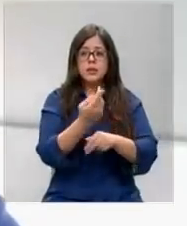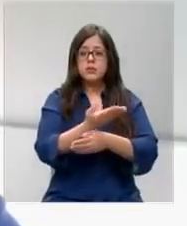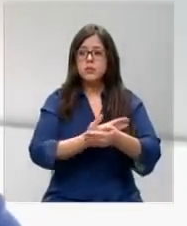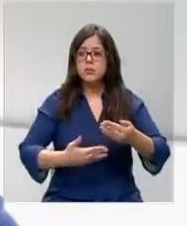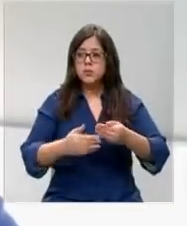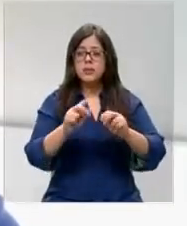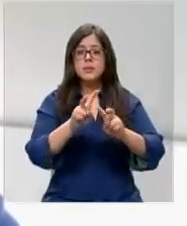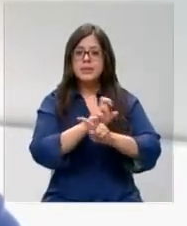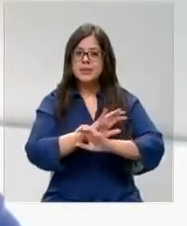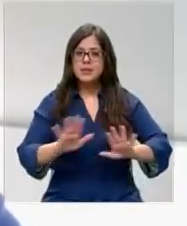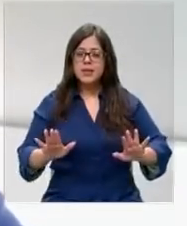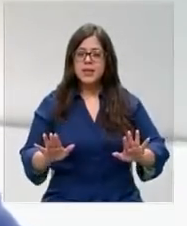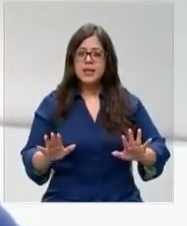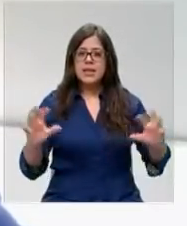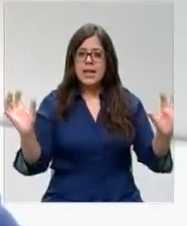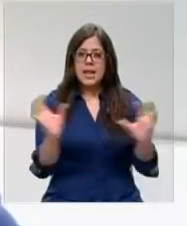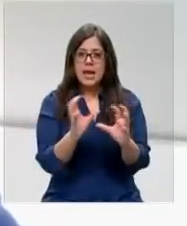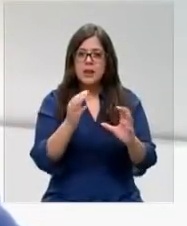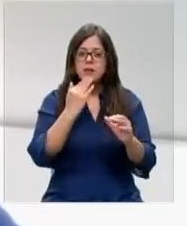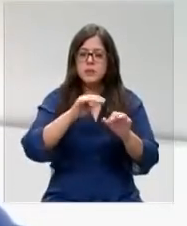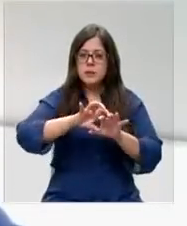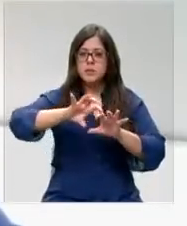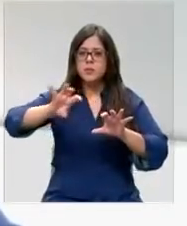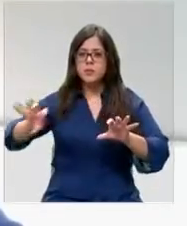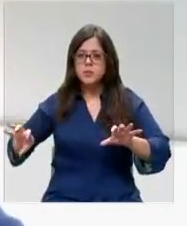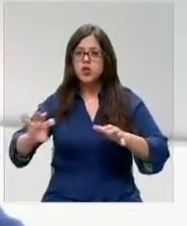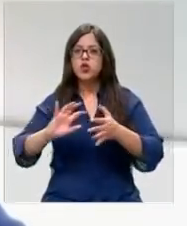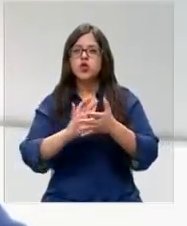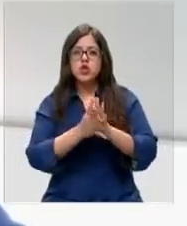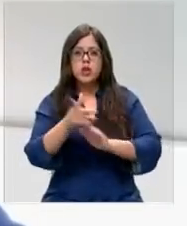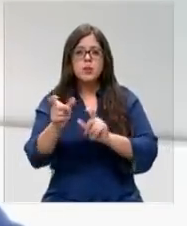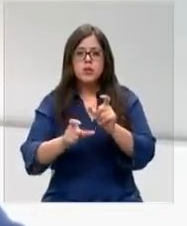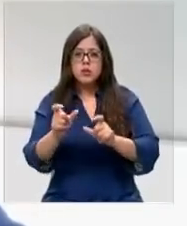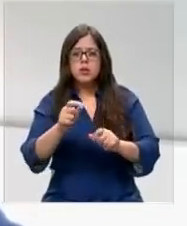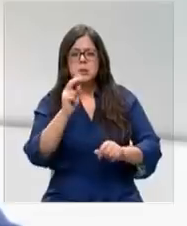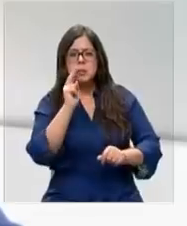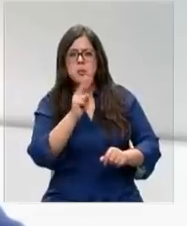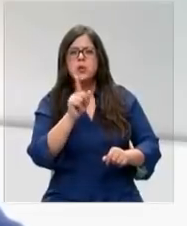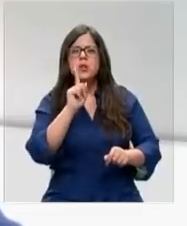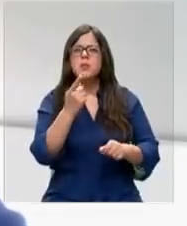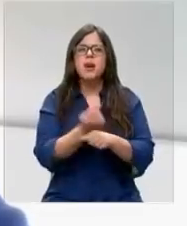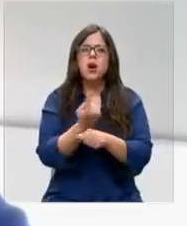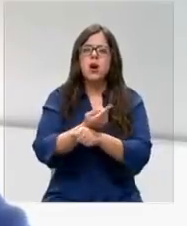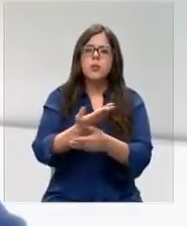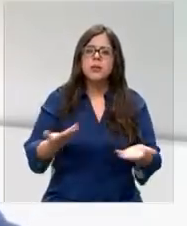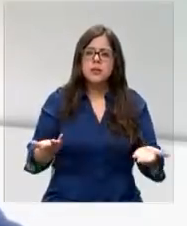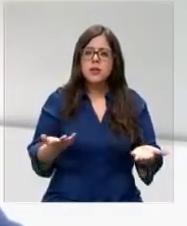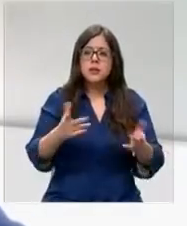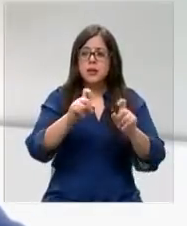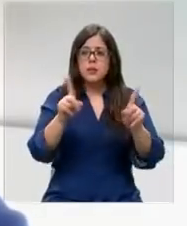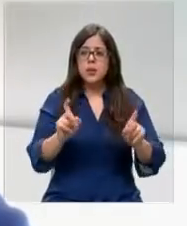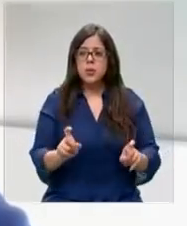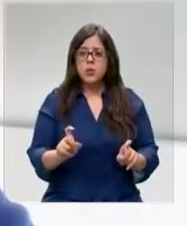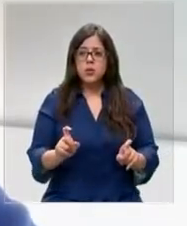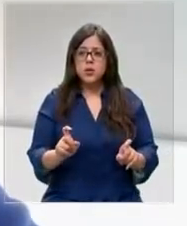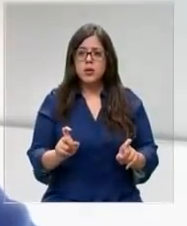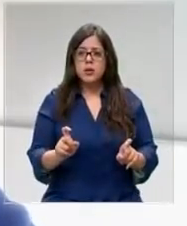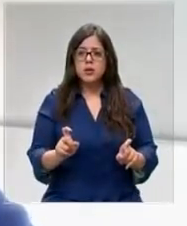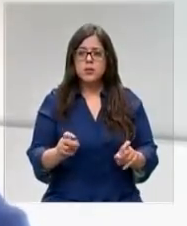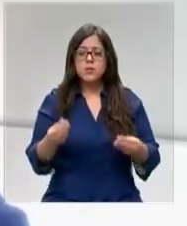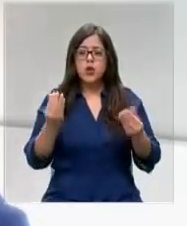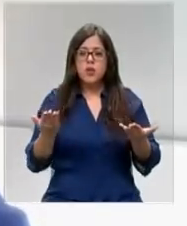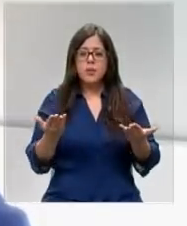poner primero a la violencia y deja fuera a todos los que creen en la violencia, entonces ¿con quién va a dialogar? Esa es la pregunta. O sea, los